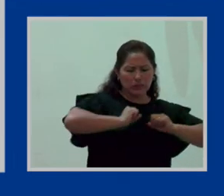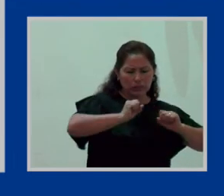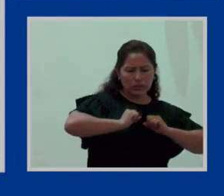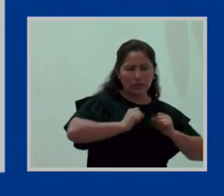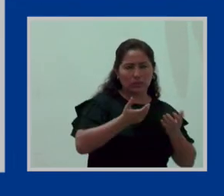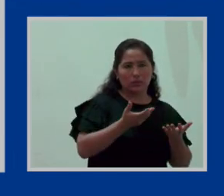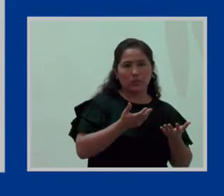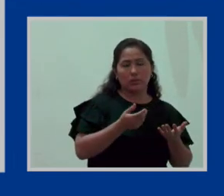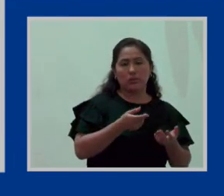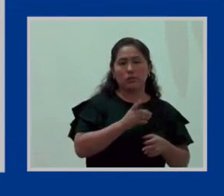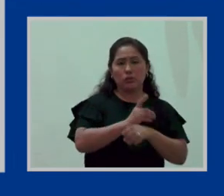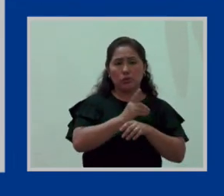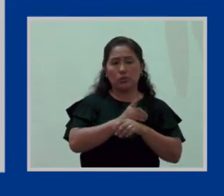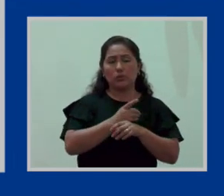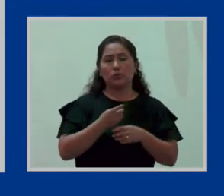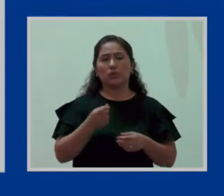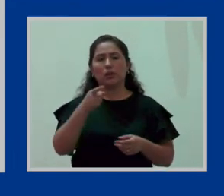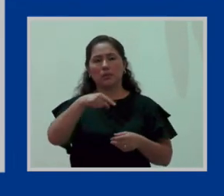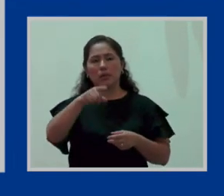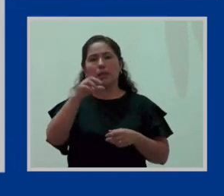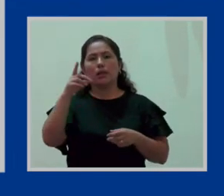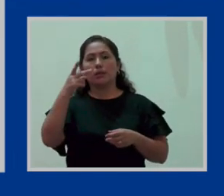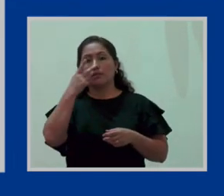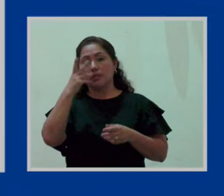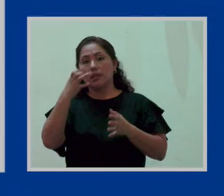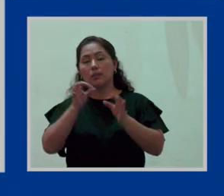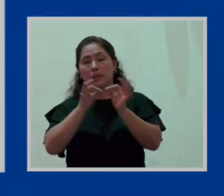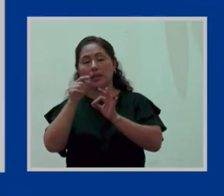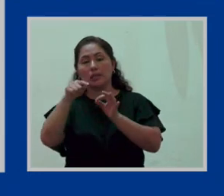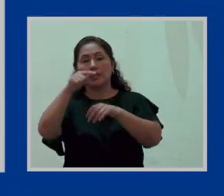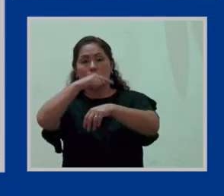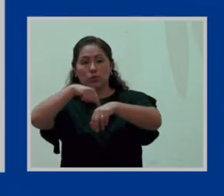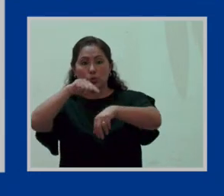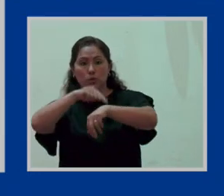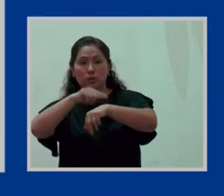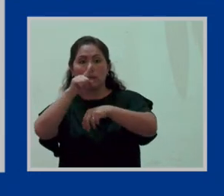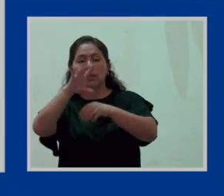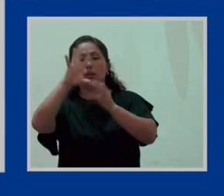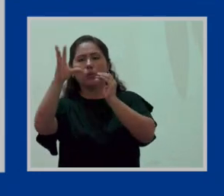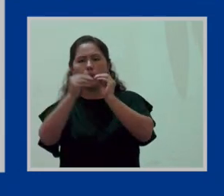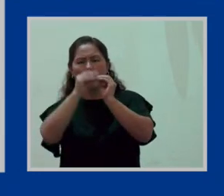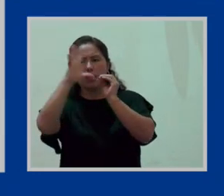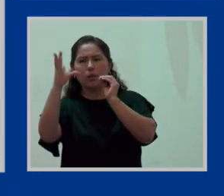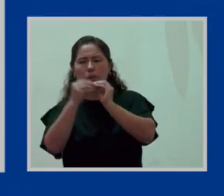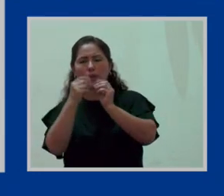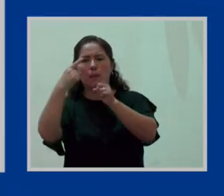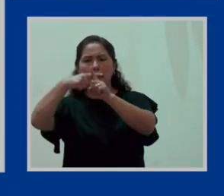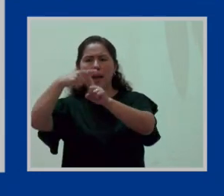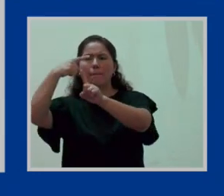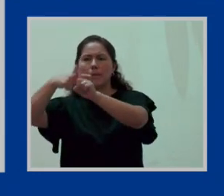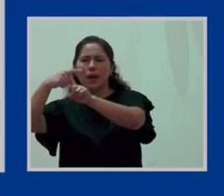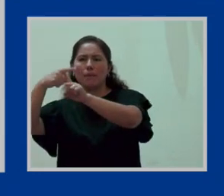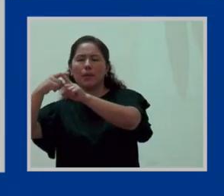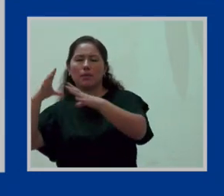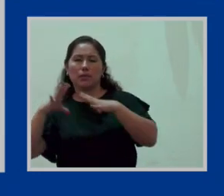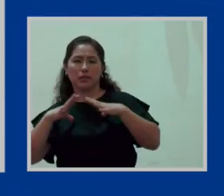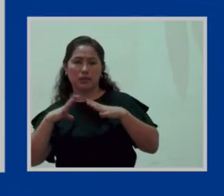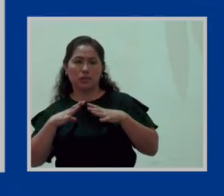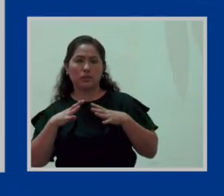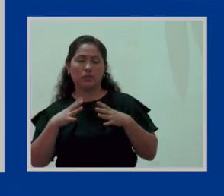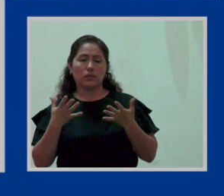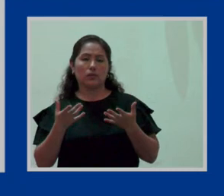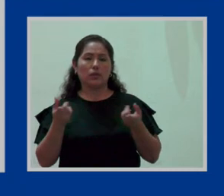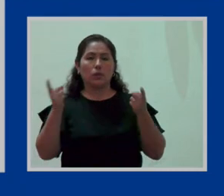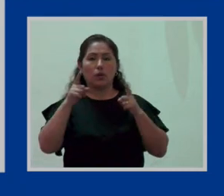Pero, en buena cuenta, estas horas van a ir siendo descontadas o van a ir siendo a cuenta de vacaciones o compensables. Cuando se